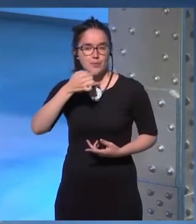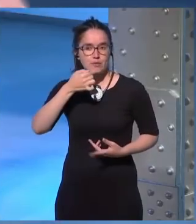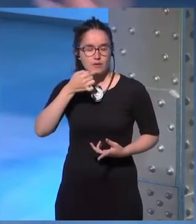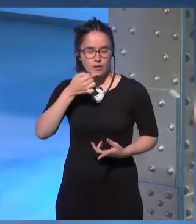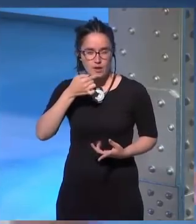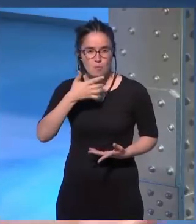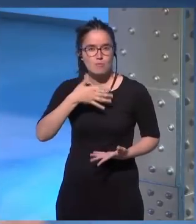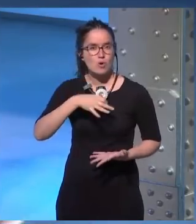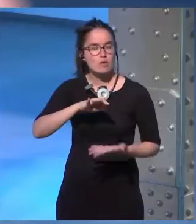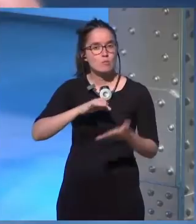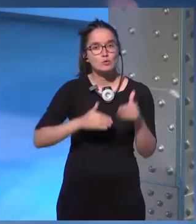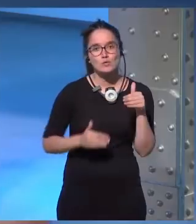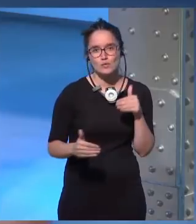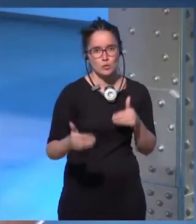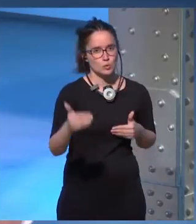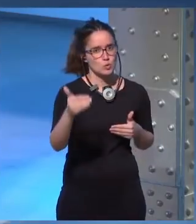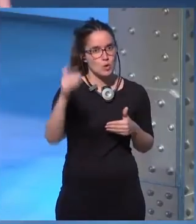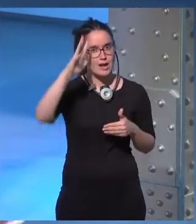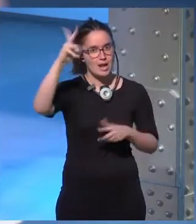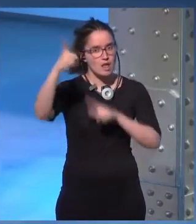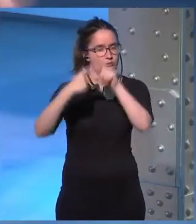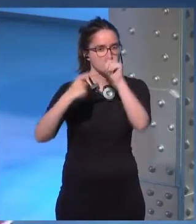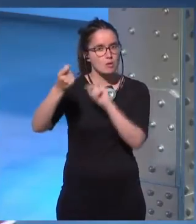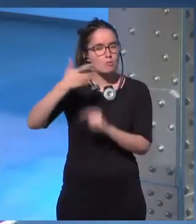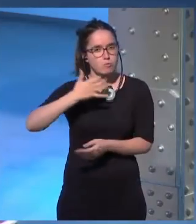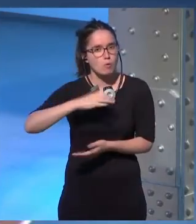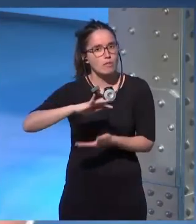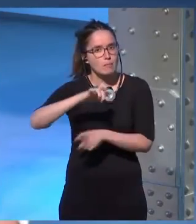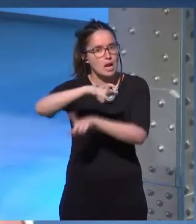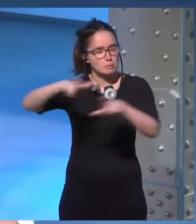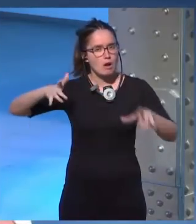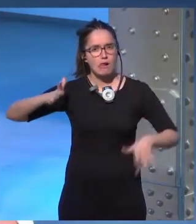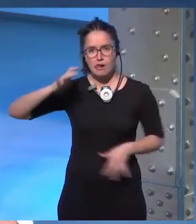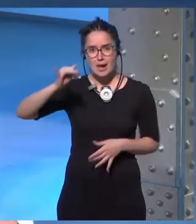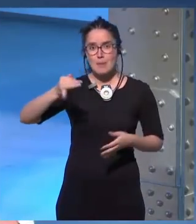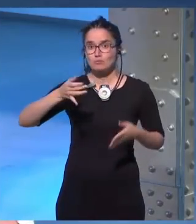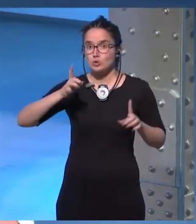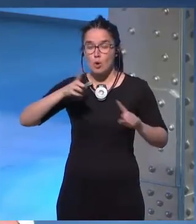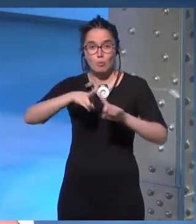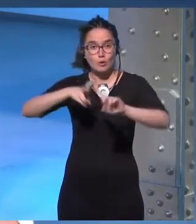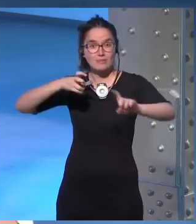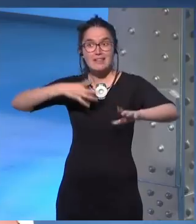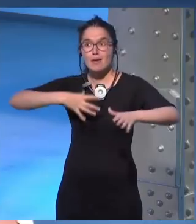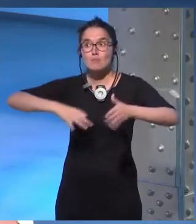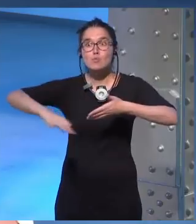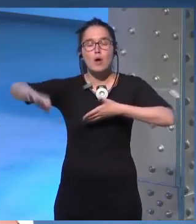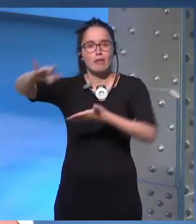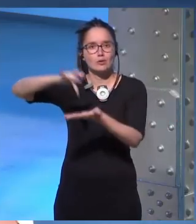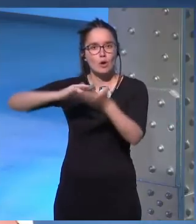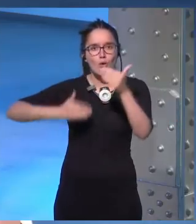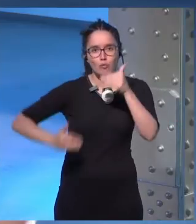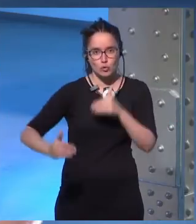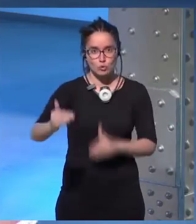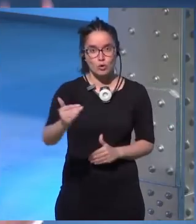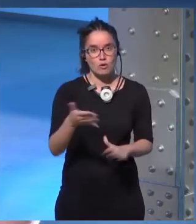que podemos tener un futuro en el espacio que hay futuro para la humanidad y simplemente la perspectiva de que pueda existir un futuro